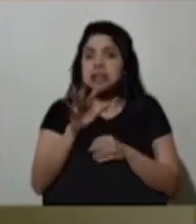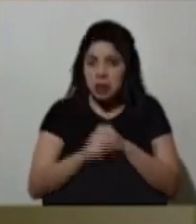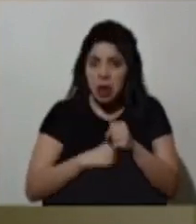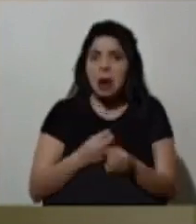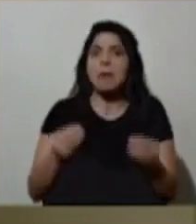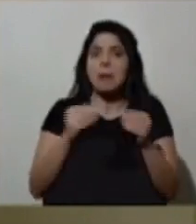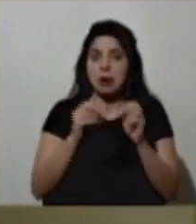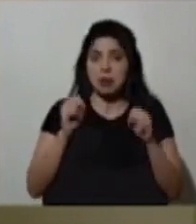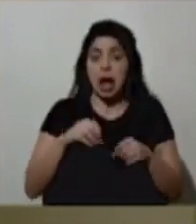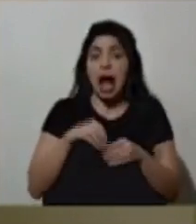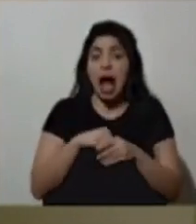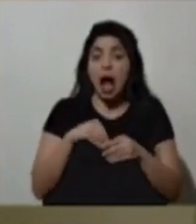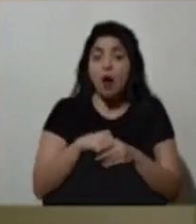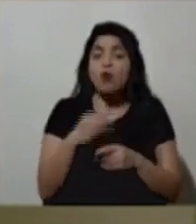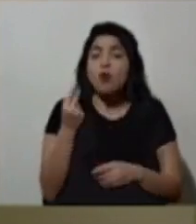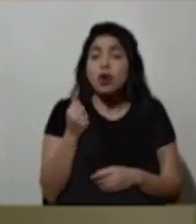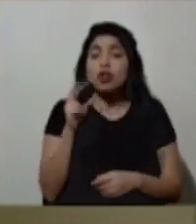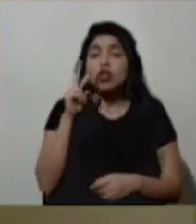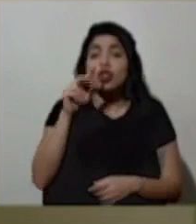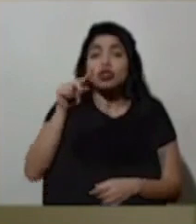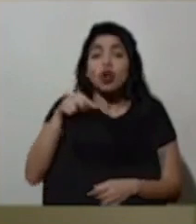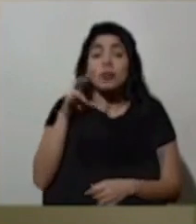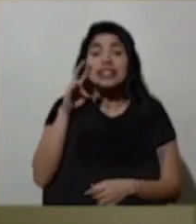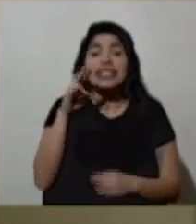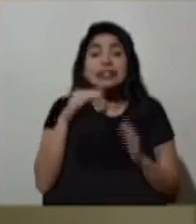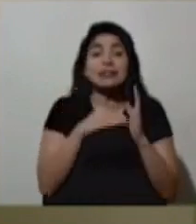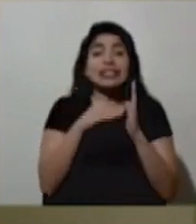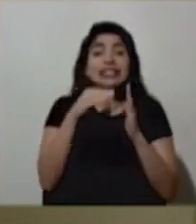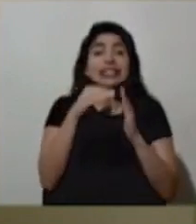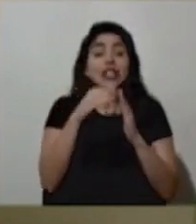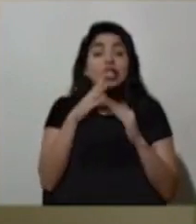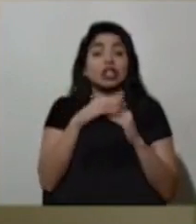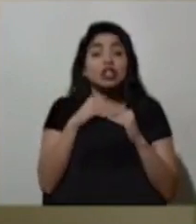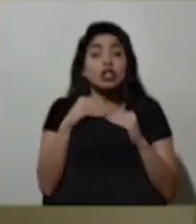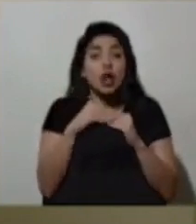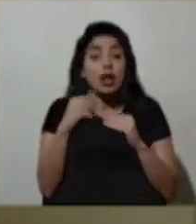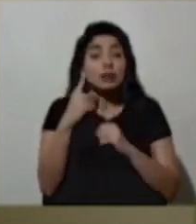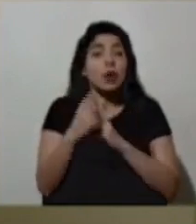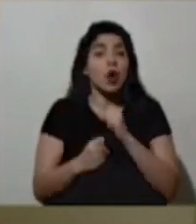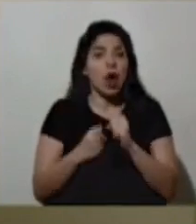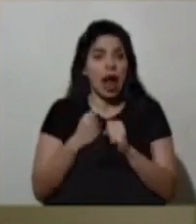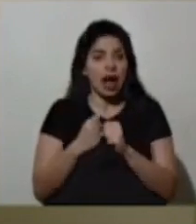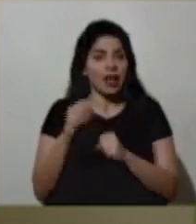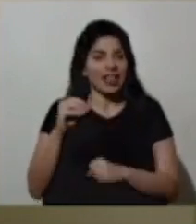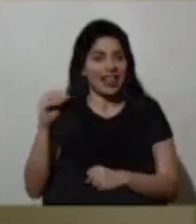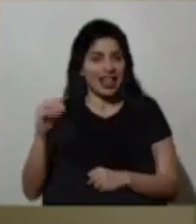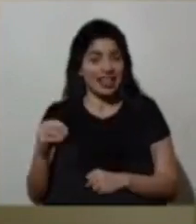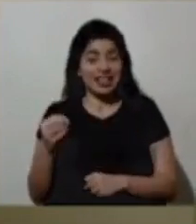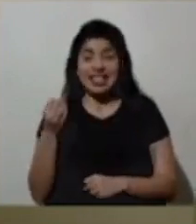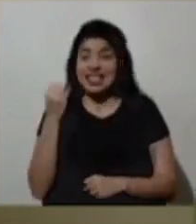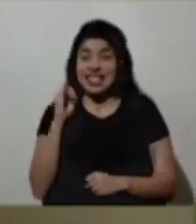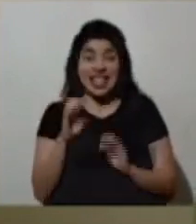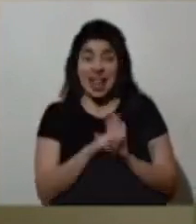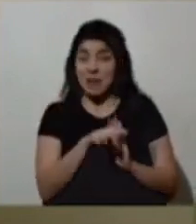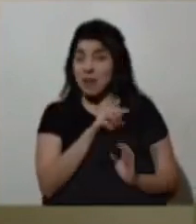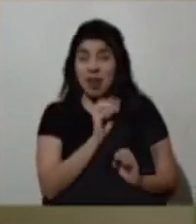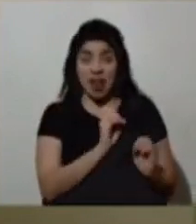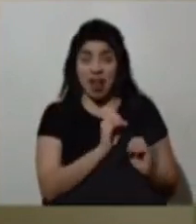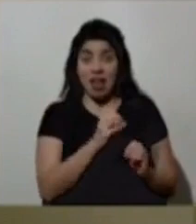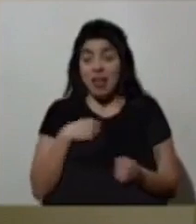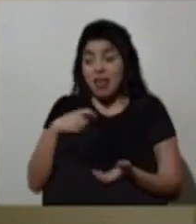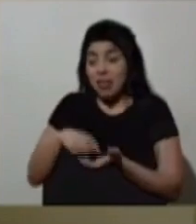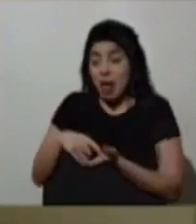ahorrar 2,7 millones de dólares cada año en intereses, en comparación con lo que costaría financiarlas con deuda